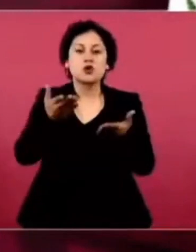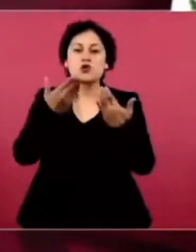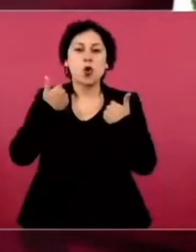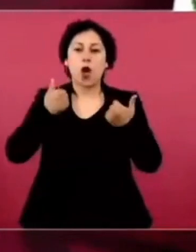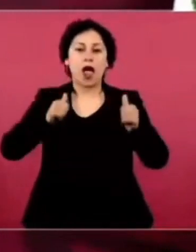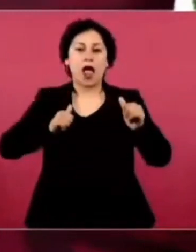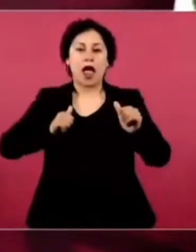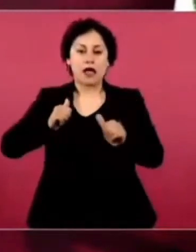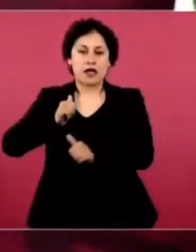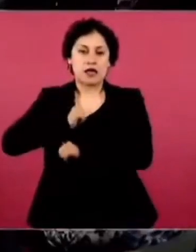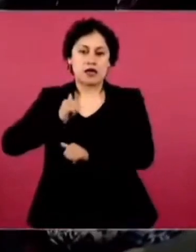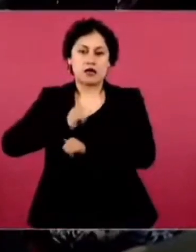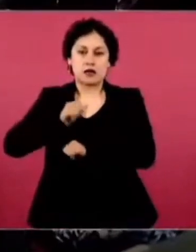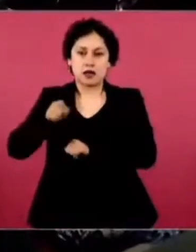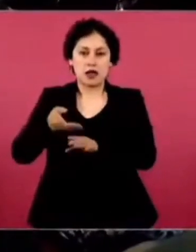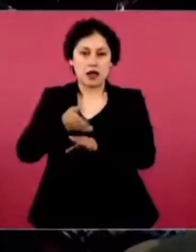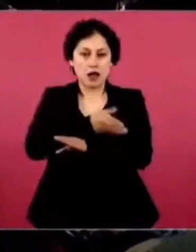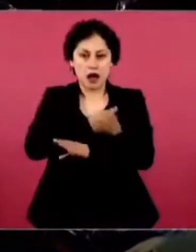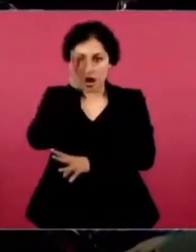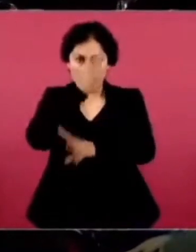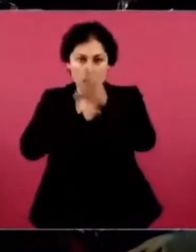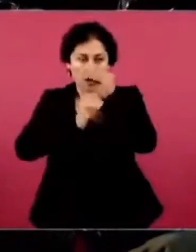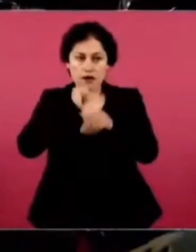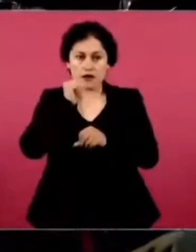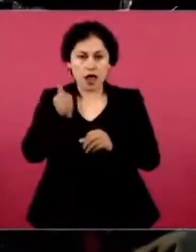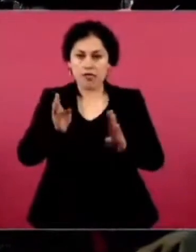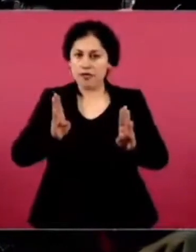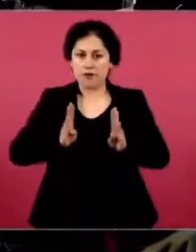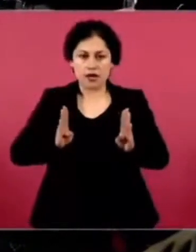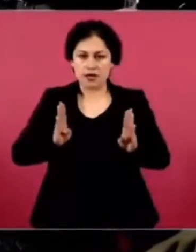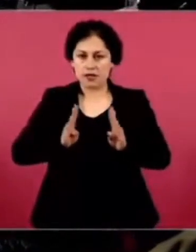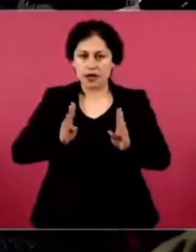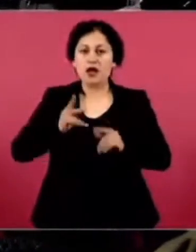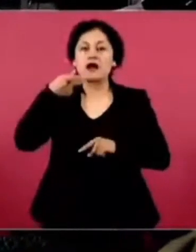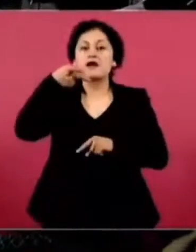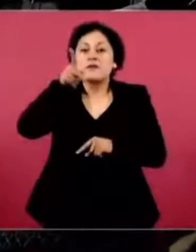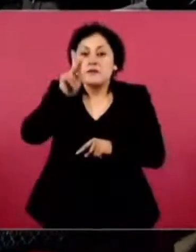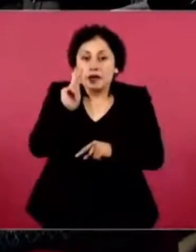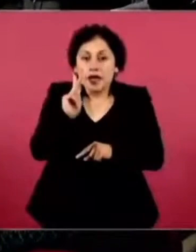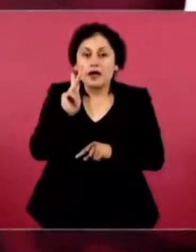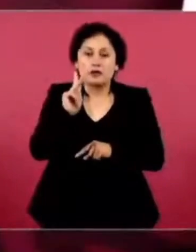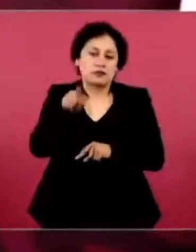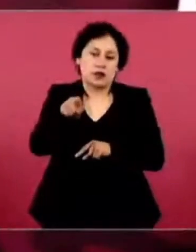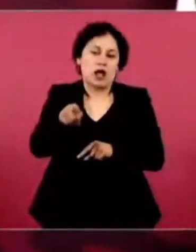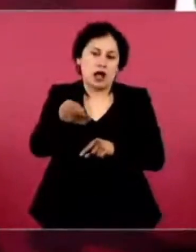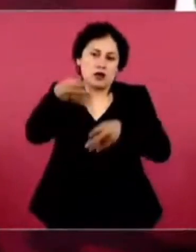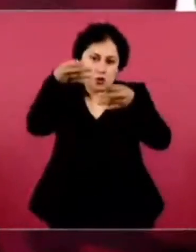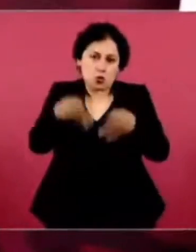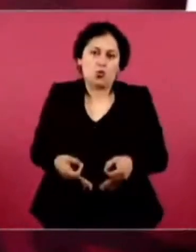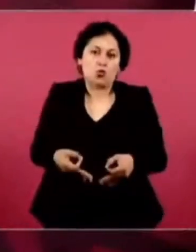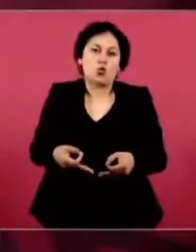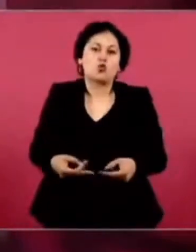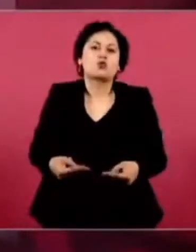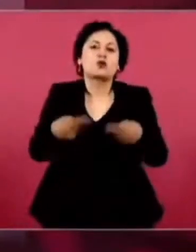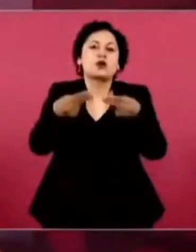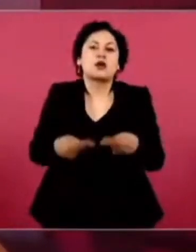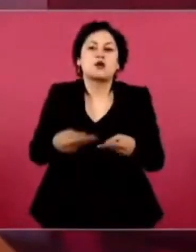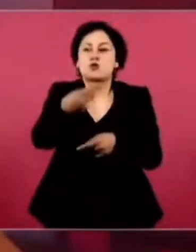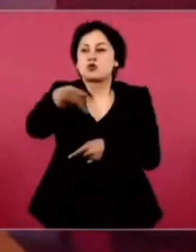Formales. Pero se vuelven. Militares. Eran comerciantes. Que deciden.